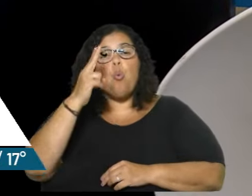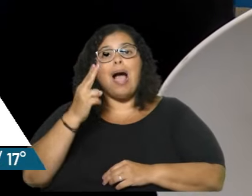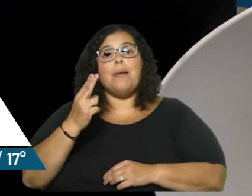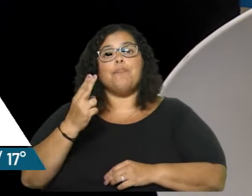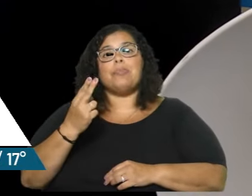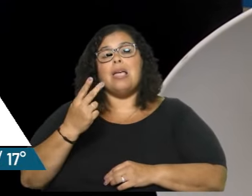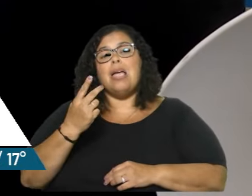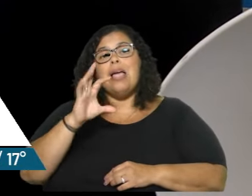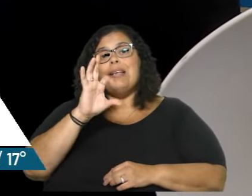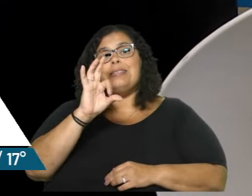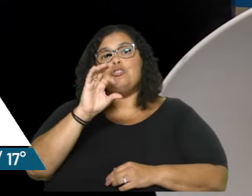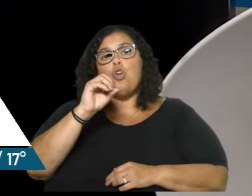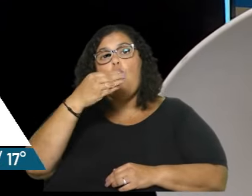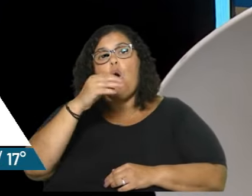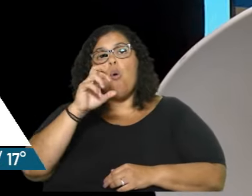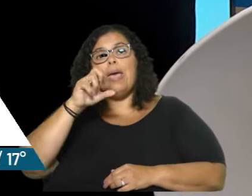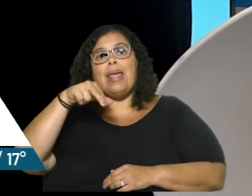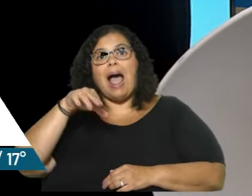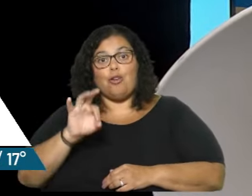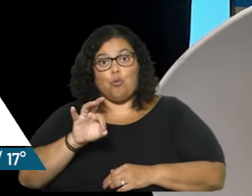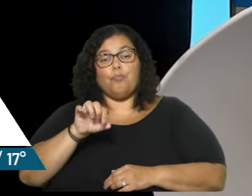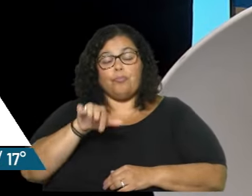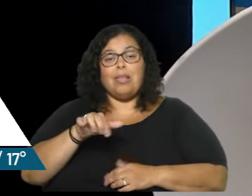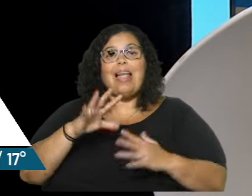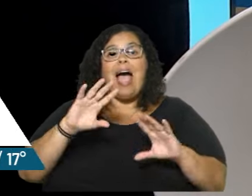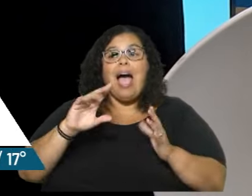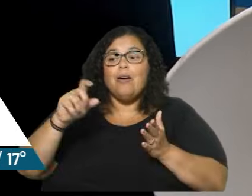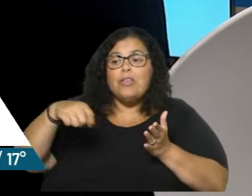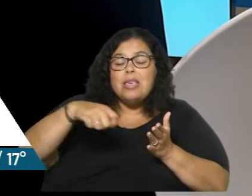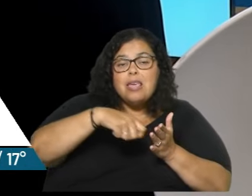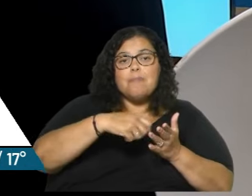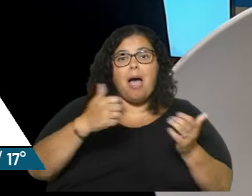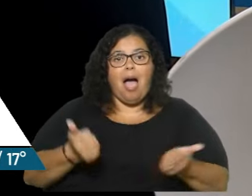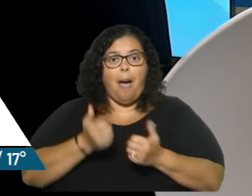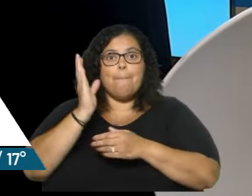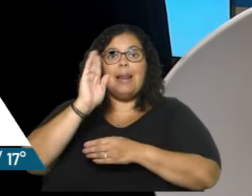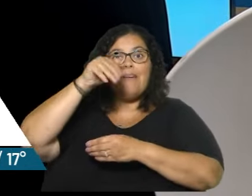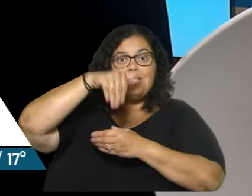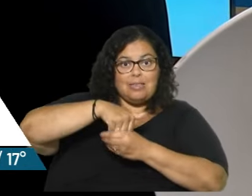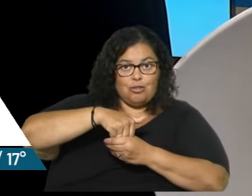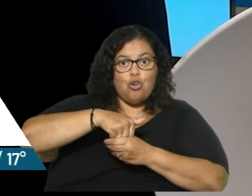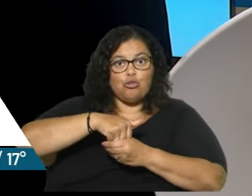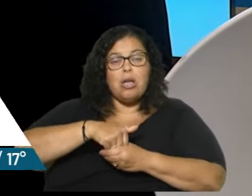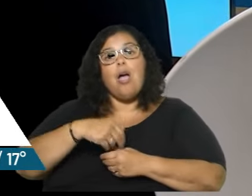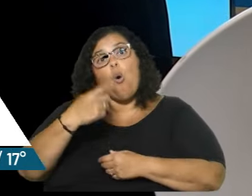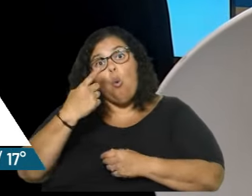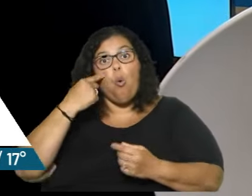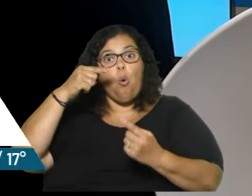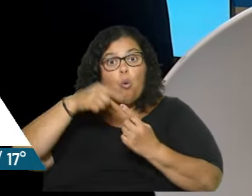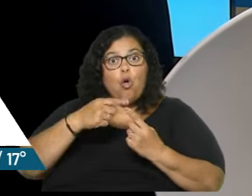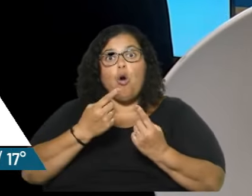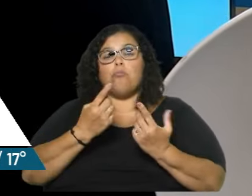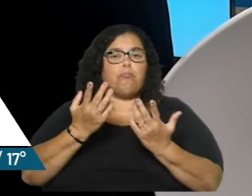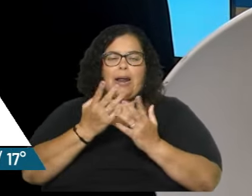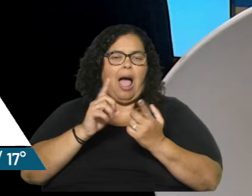firmas, todavía no estaban llegando, juntas firmas para hacer un plebiscito y uno de los puntos era que no haya... Contratos secretos. Claro, que no haya ningún